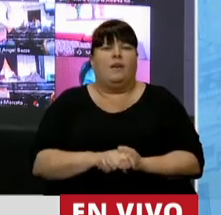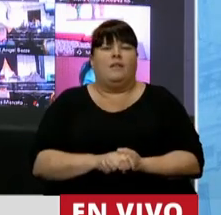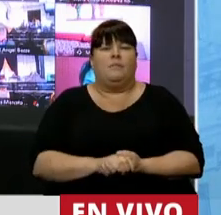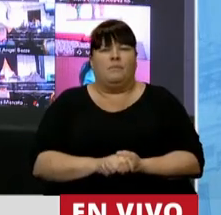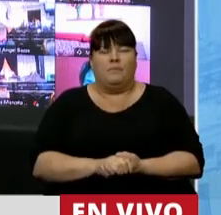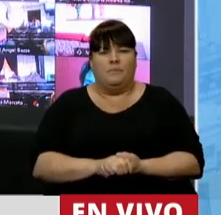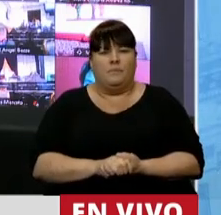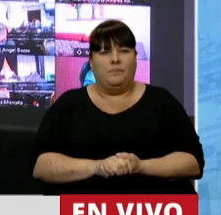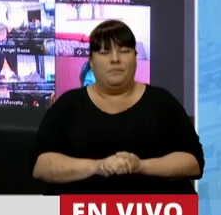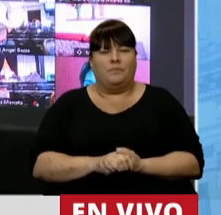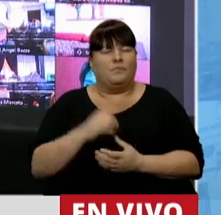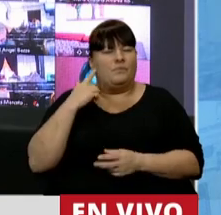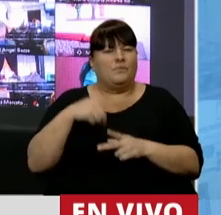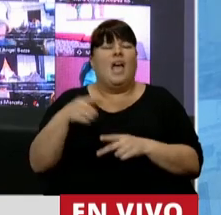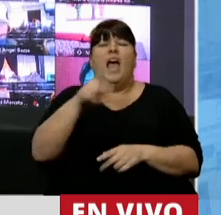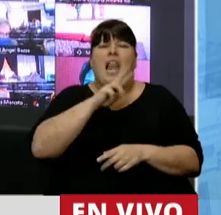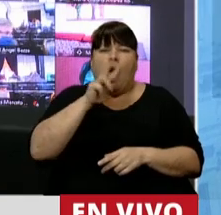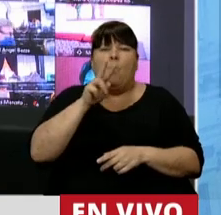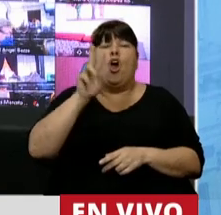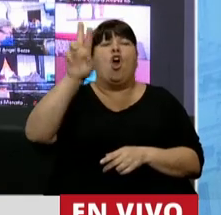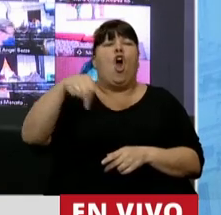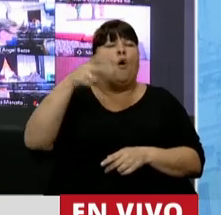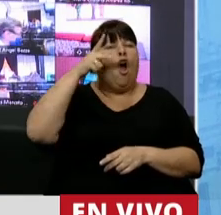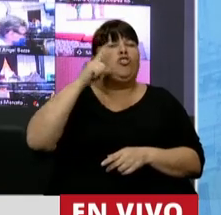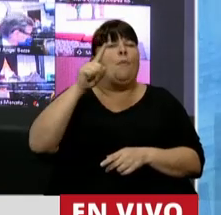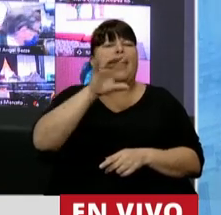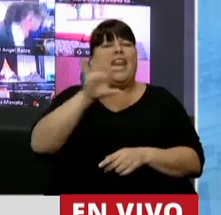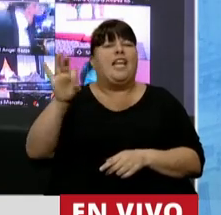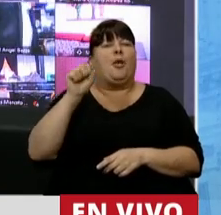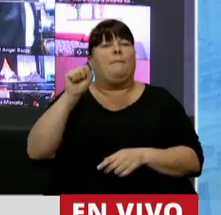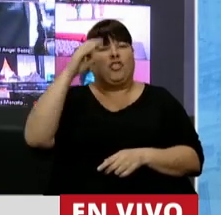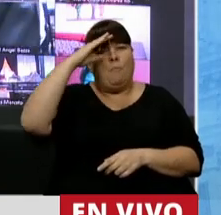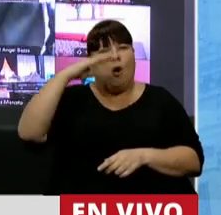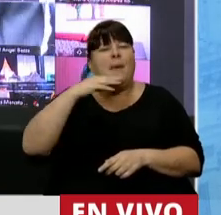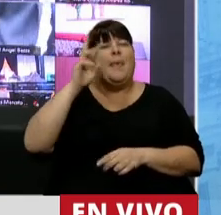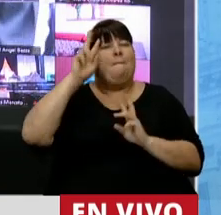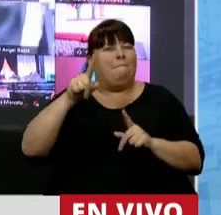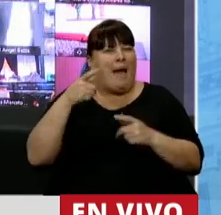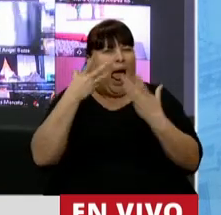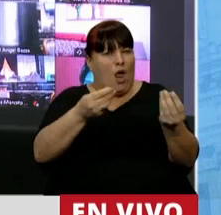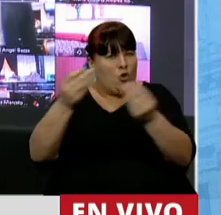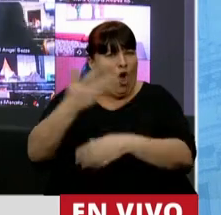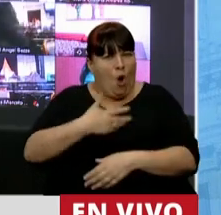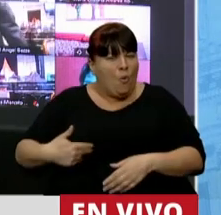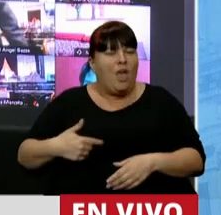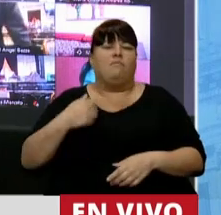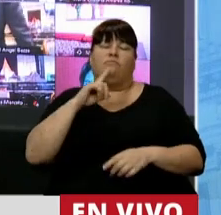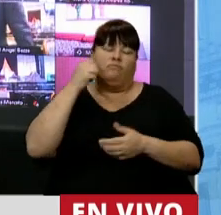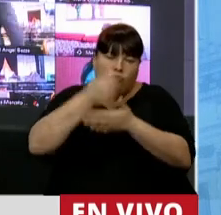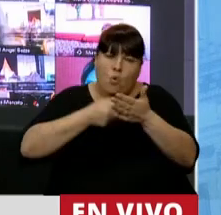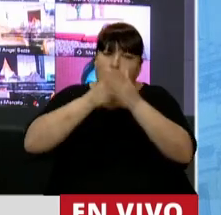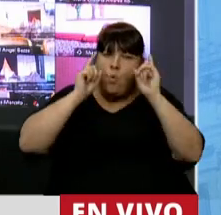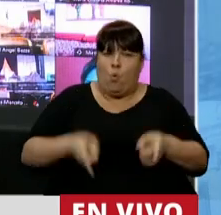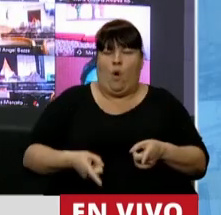orgullo tremendo. Esas mujeres que cobran 8.500 por mes de un plan social se pusieron al frente